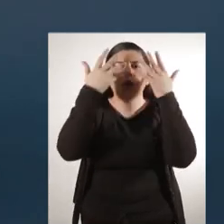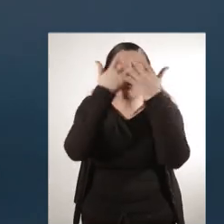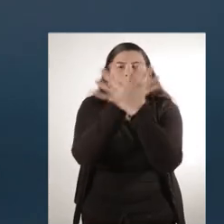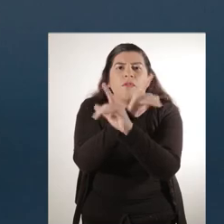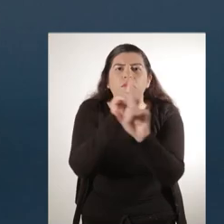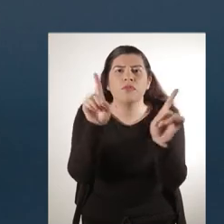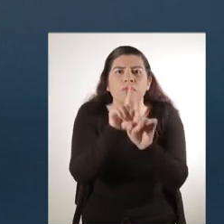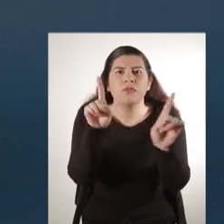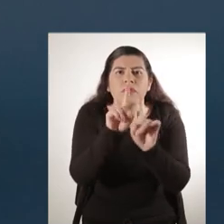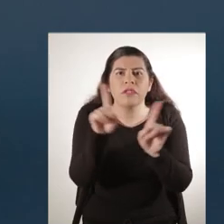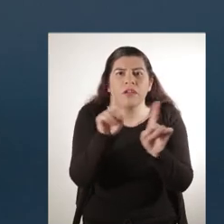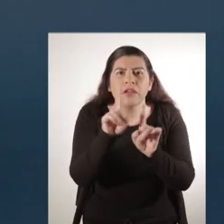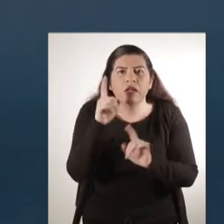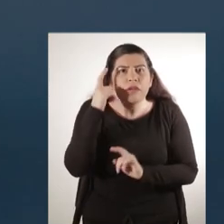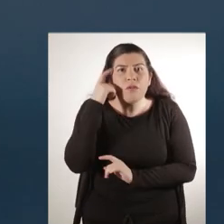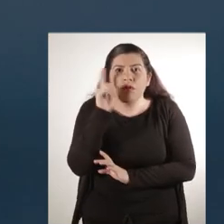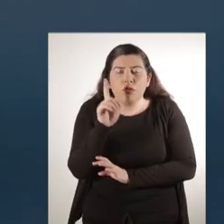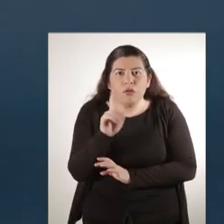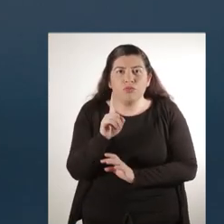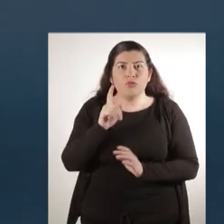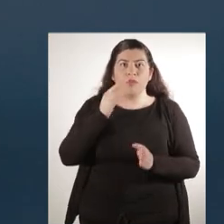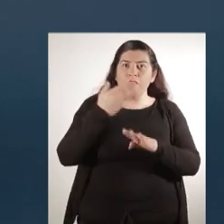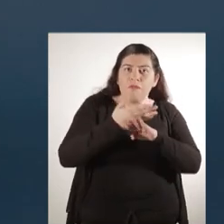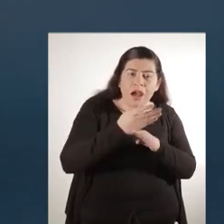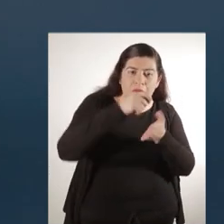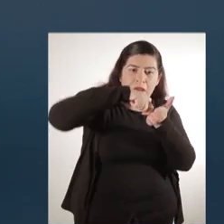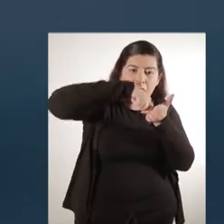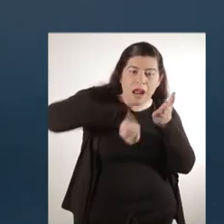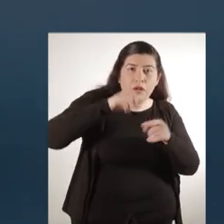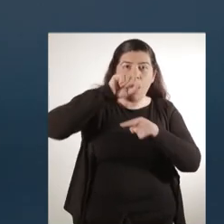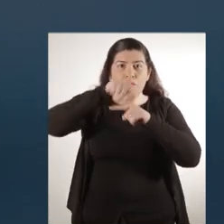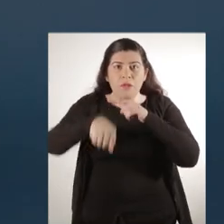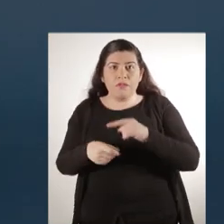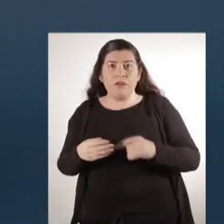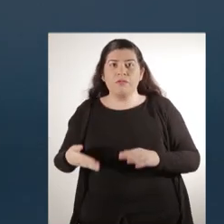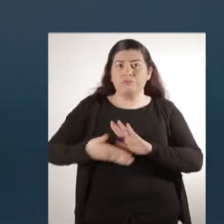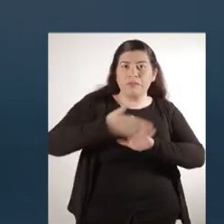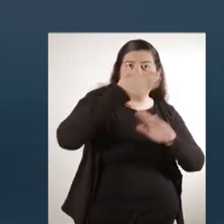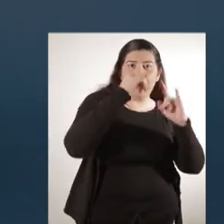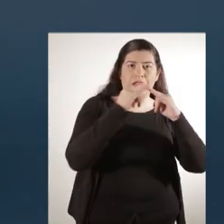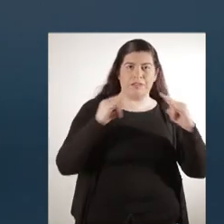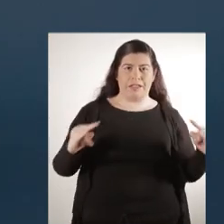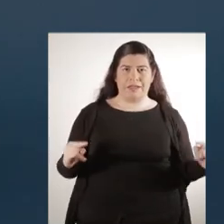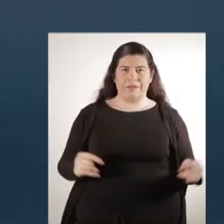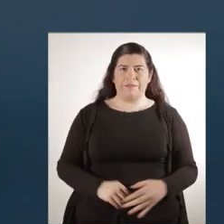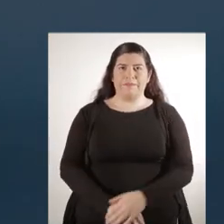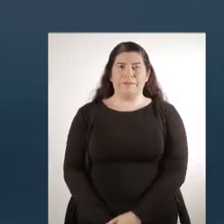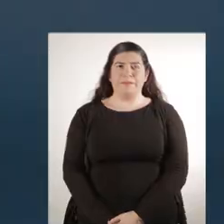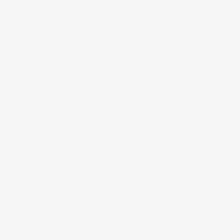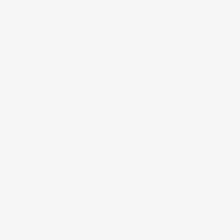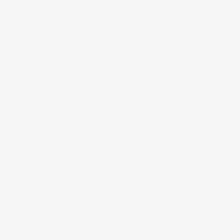del apruebo. No te vas a confundirte con lecera, chileno. Tú vas, tú marcas tu apruebo, te volví para la charla.